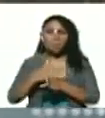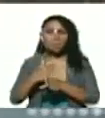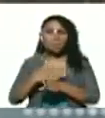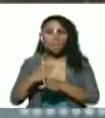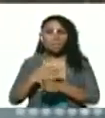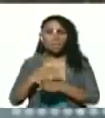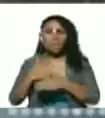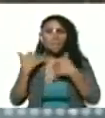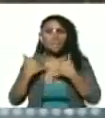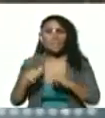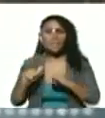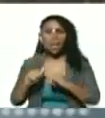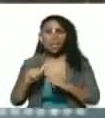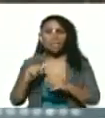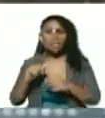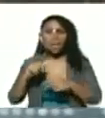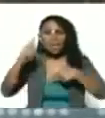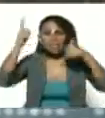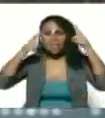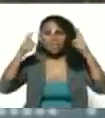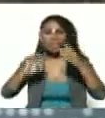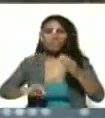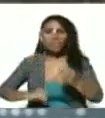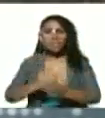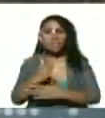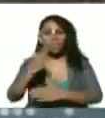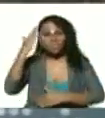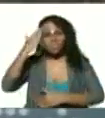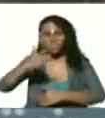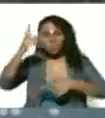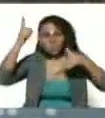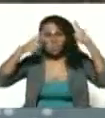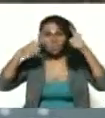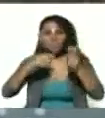la fundación del comandante Hugo Chávez